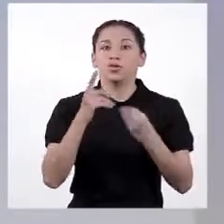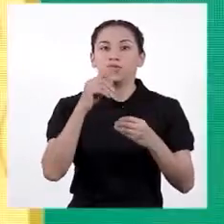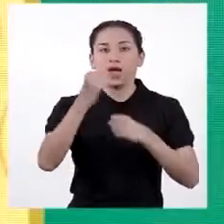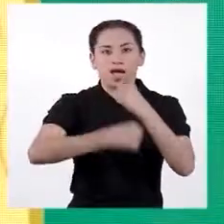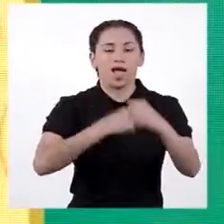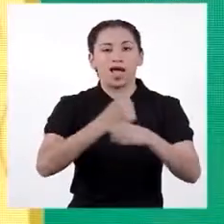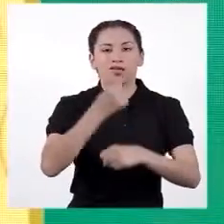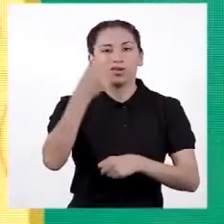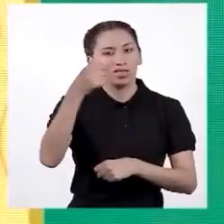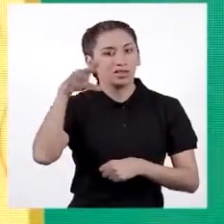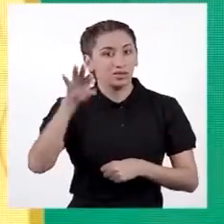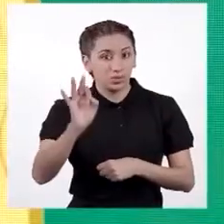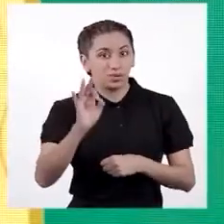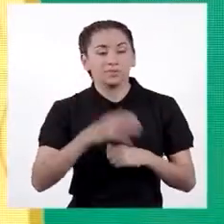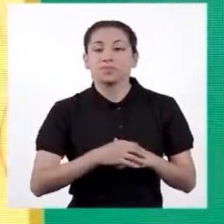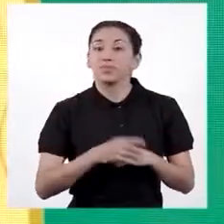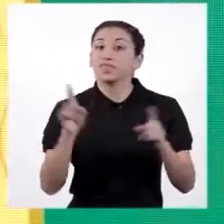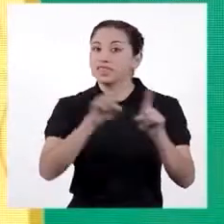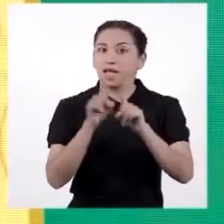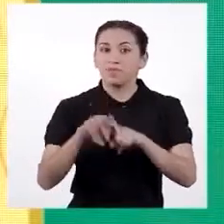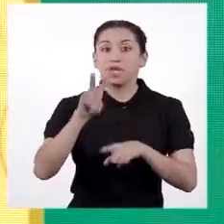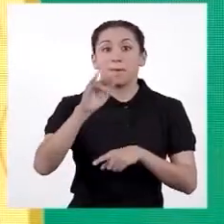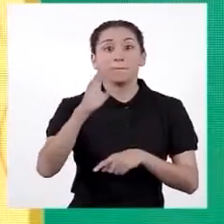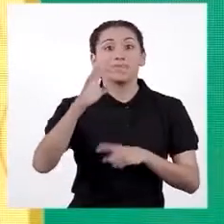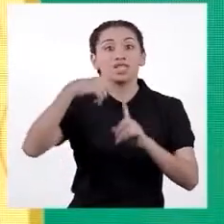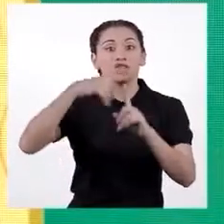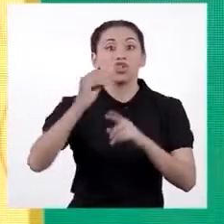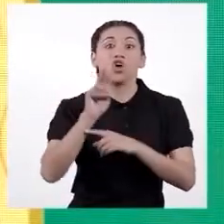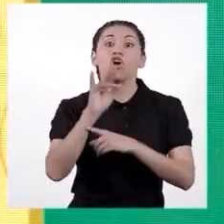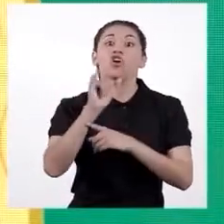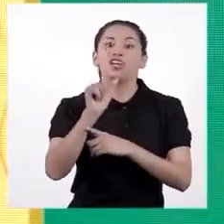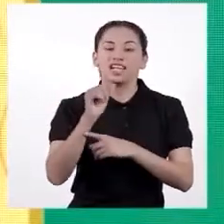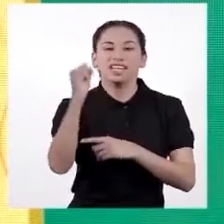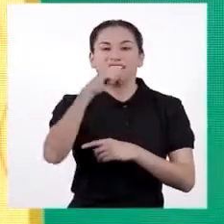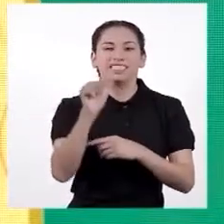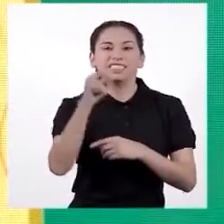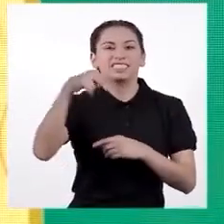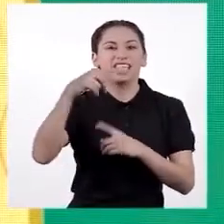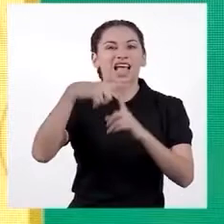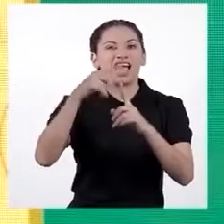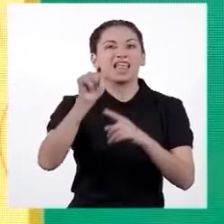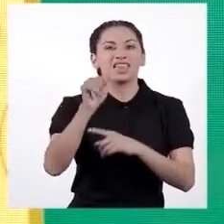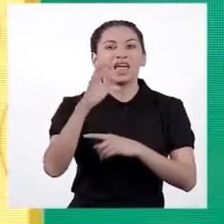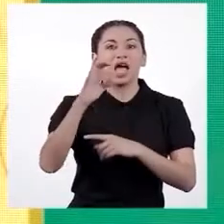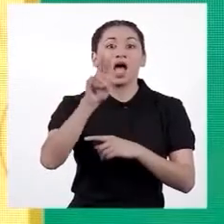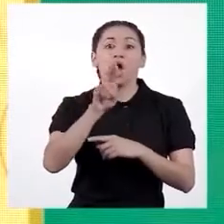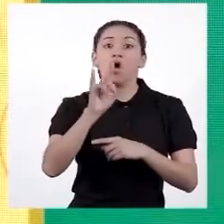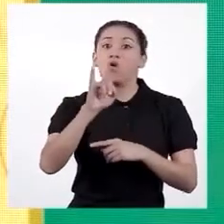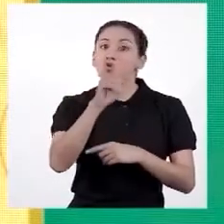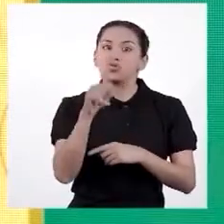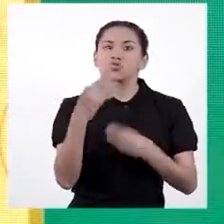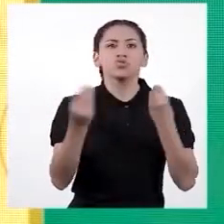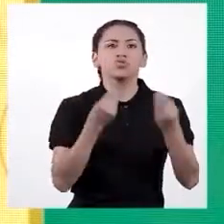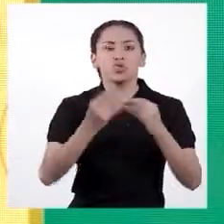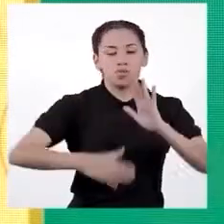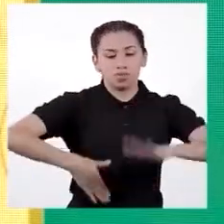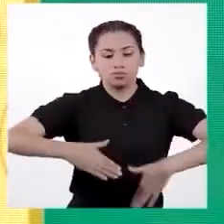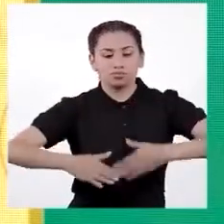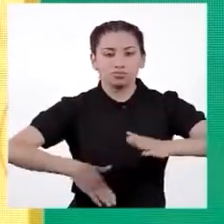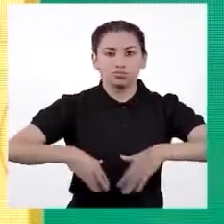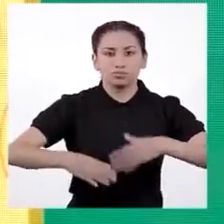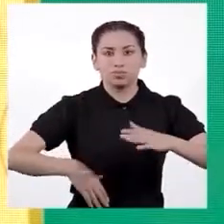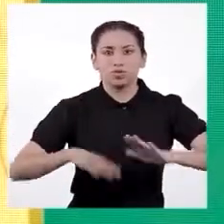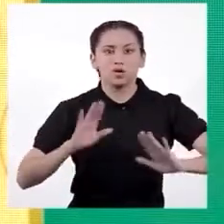XIX. Tampoco podemos olvidar a Victoria Santa Cruz, quien recopiló expresiones artísticas como la